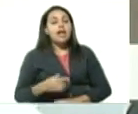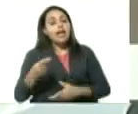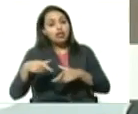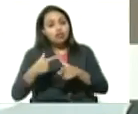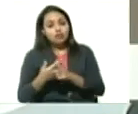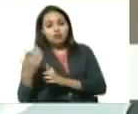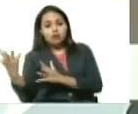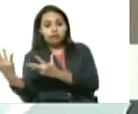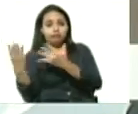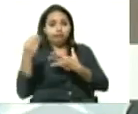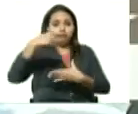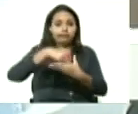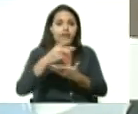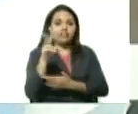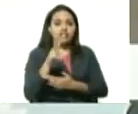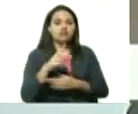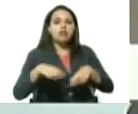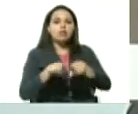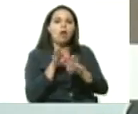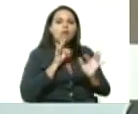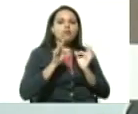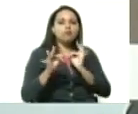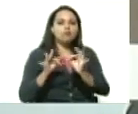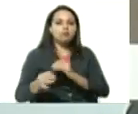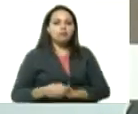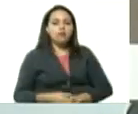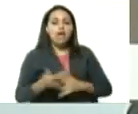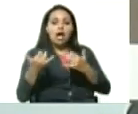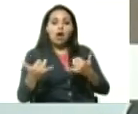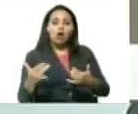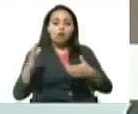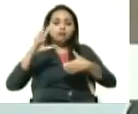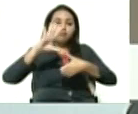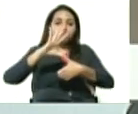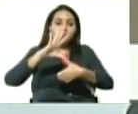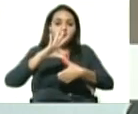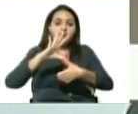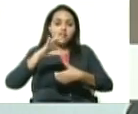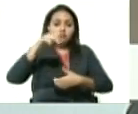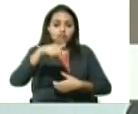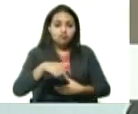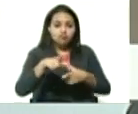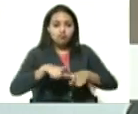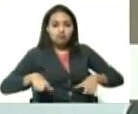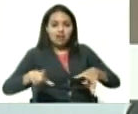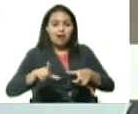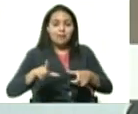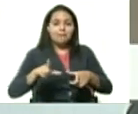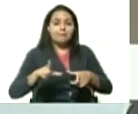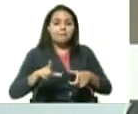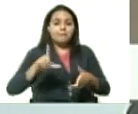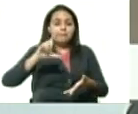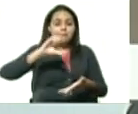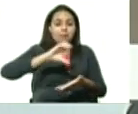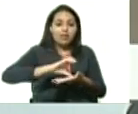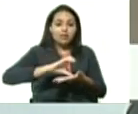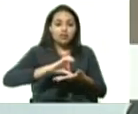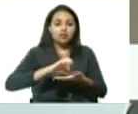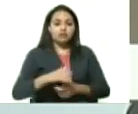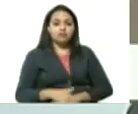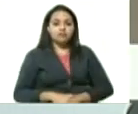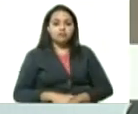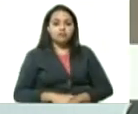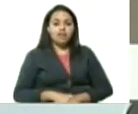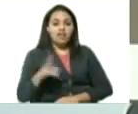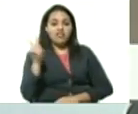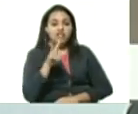entonces suramérica es ahorita un epicentro de la pandemia y venezuela lo que usted ha dicho hay que cuidar